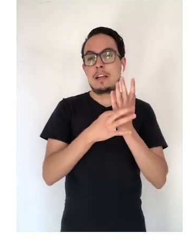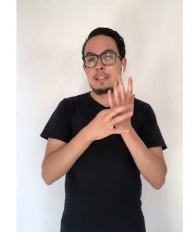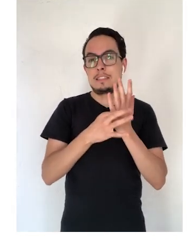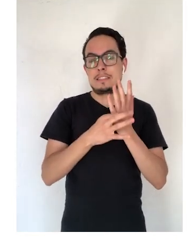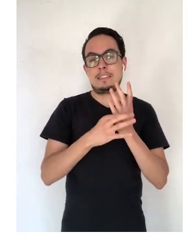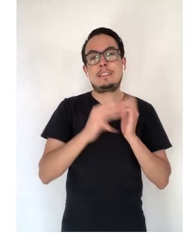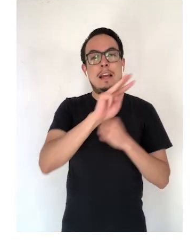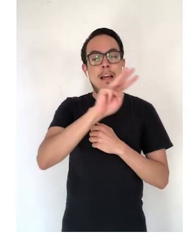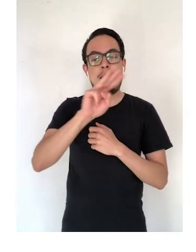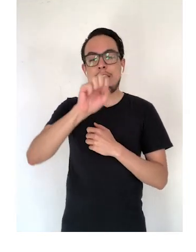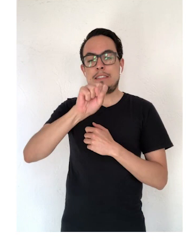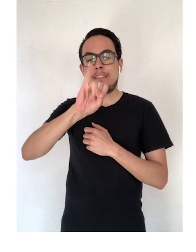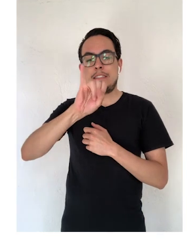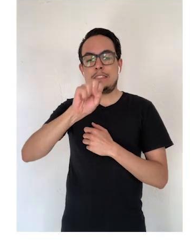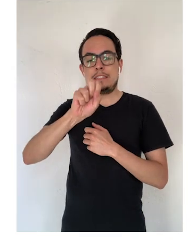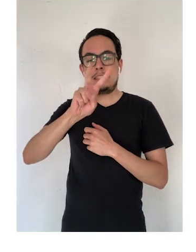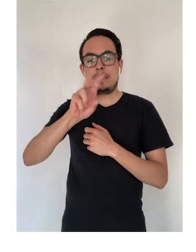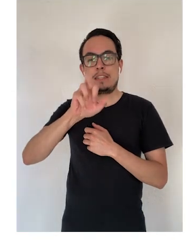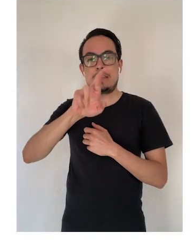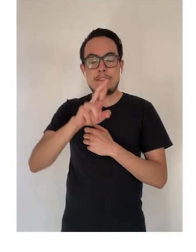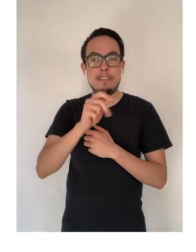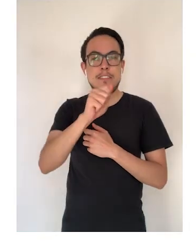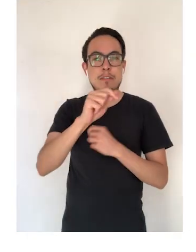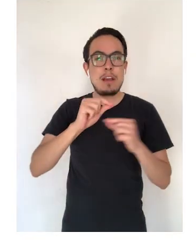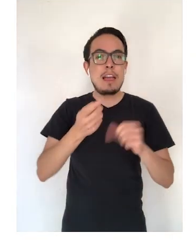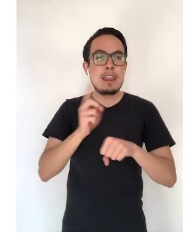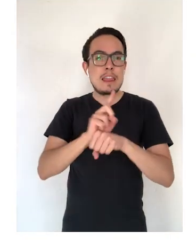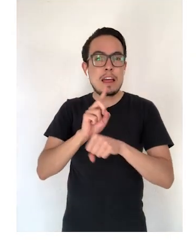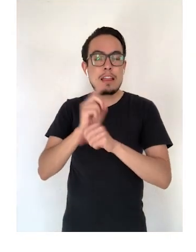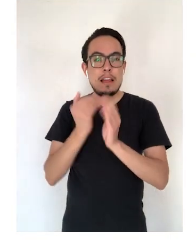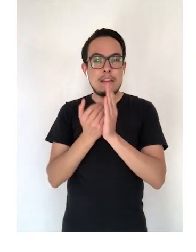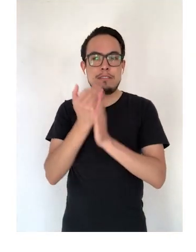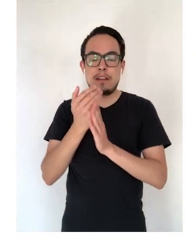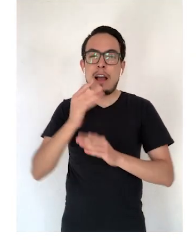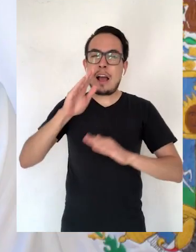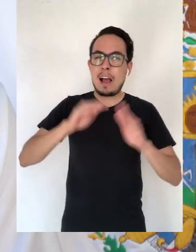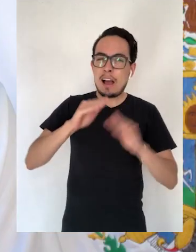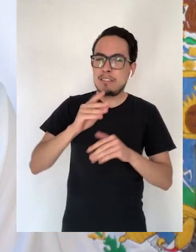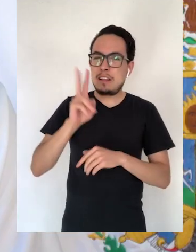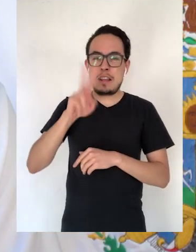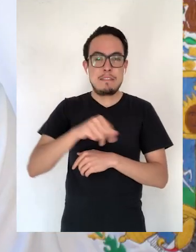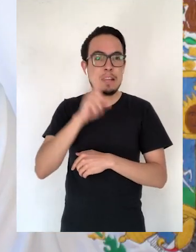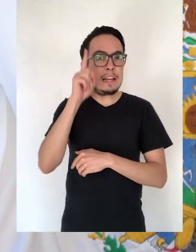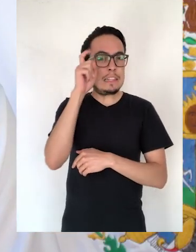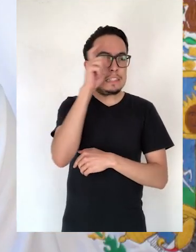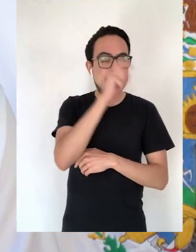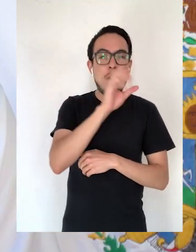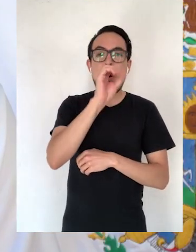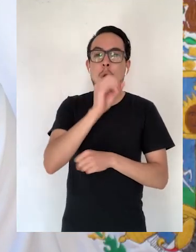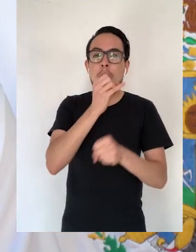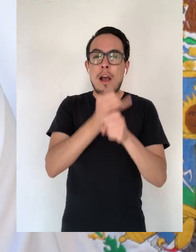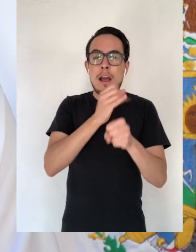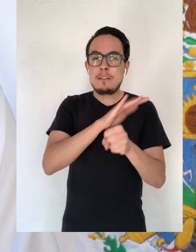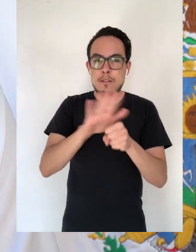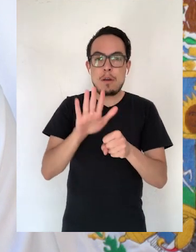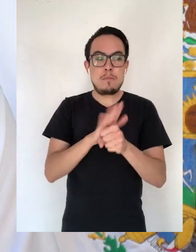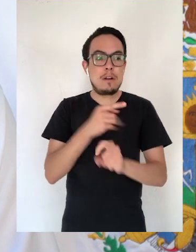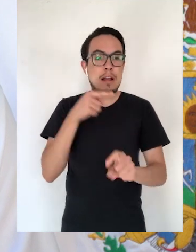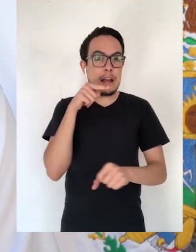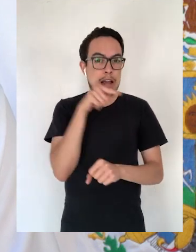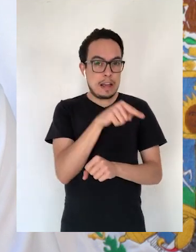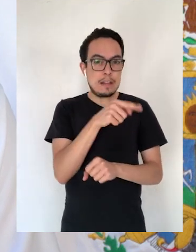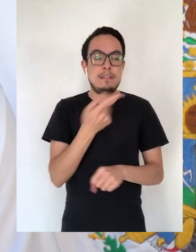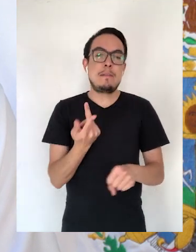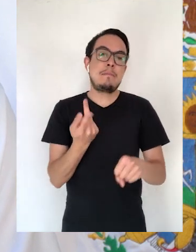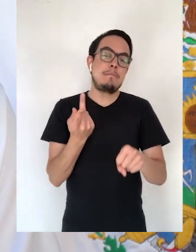plataforma CISBER, 1.2% en promedio cada dos días. A veces resulta sumamente complicado o hasta imposible por